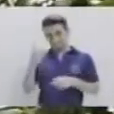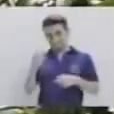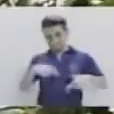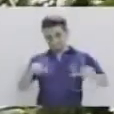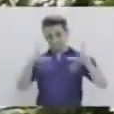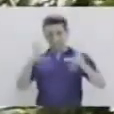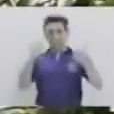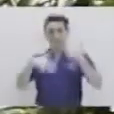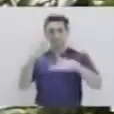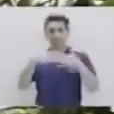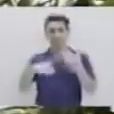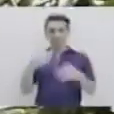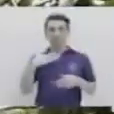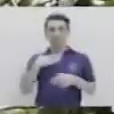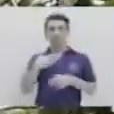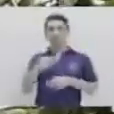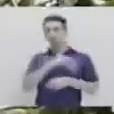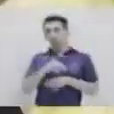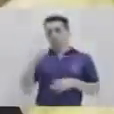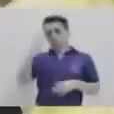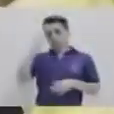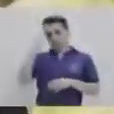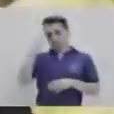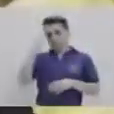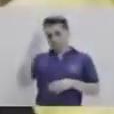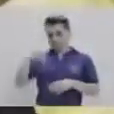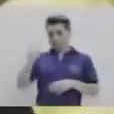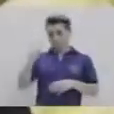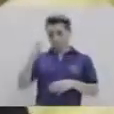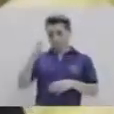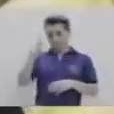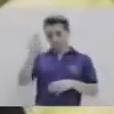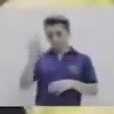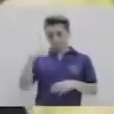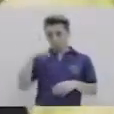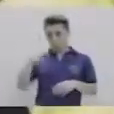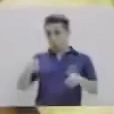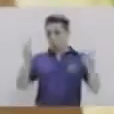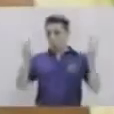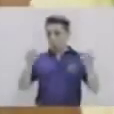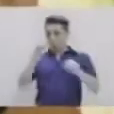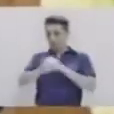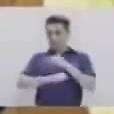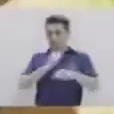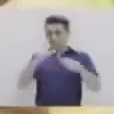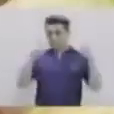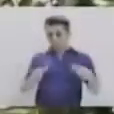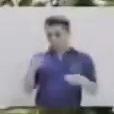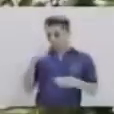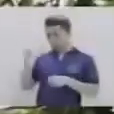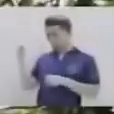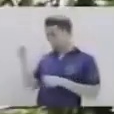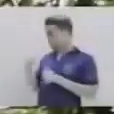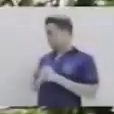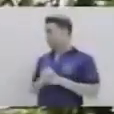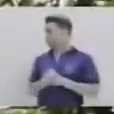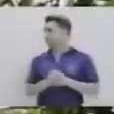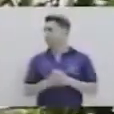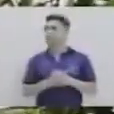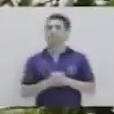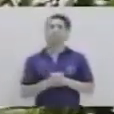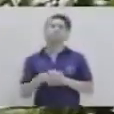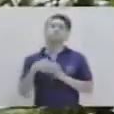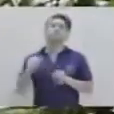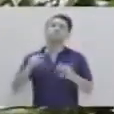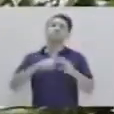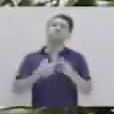segmento más de Lengua de Señas. Mi nombre es Pablo Vázquez y el tema de hoy serán las frutas. Tema, las frutas.